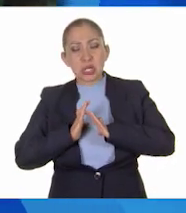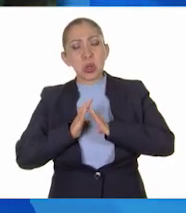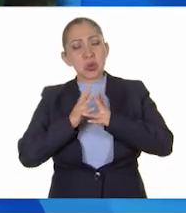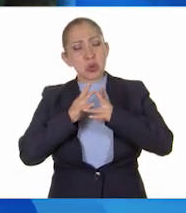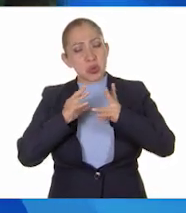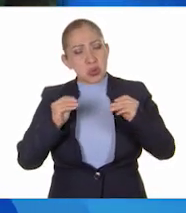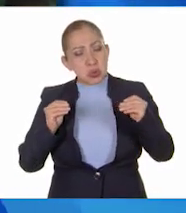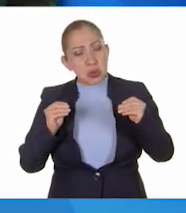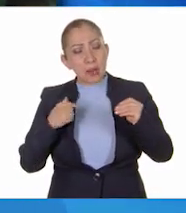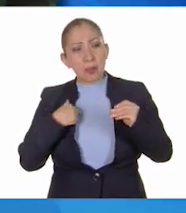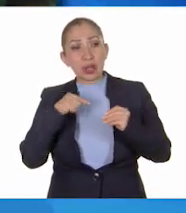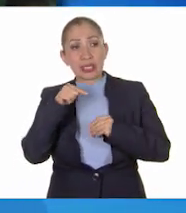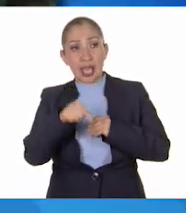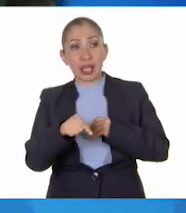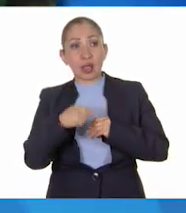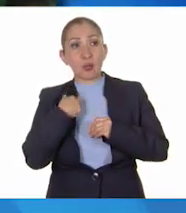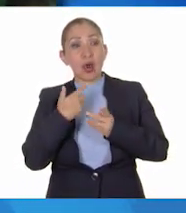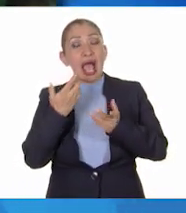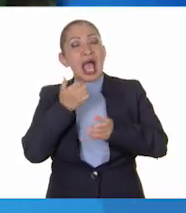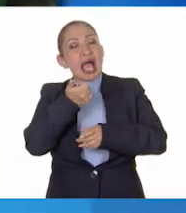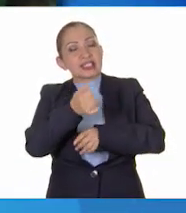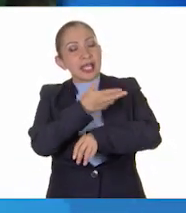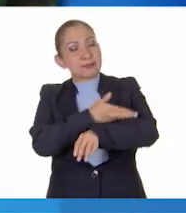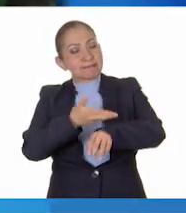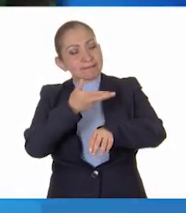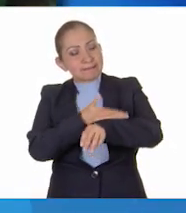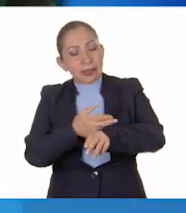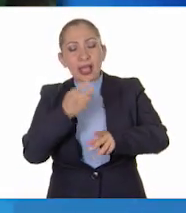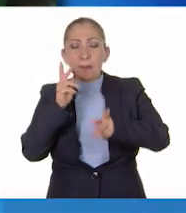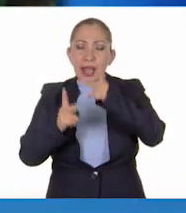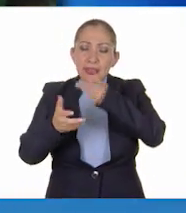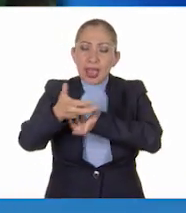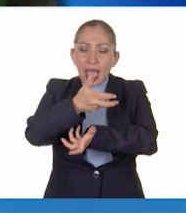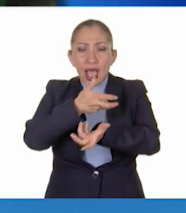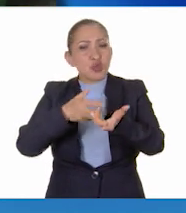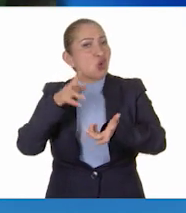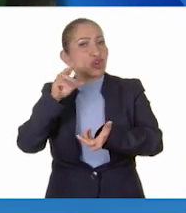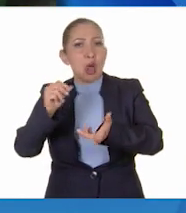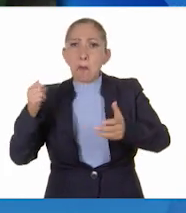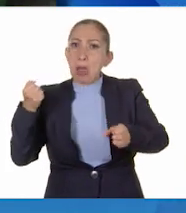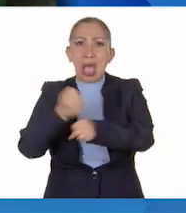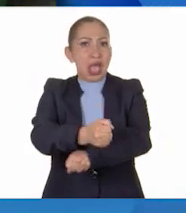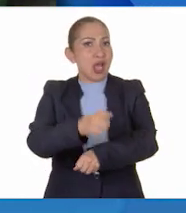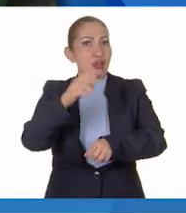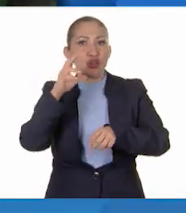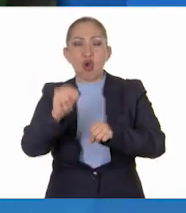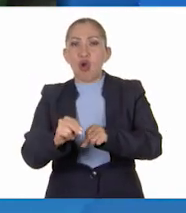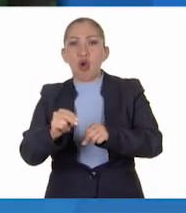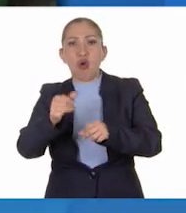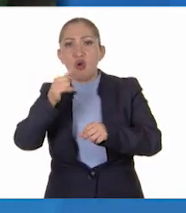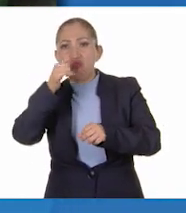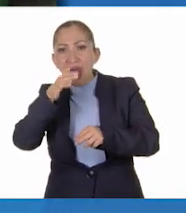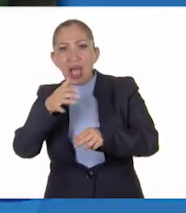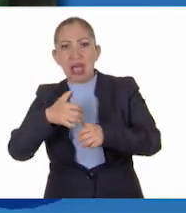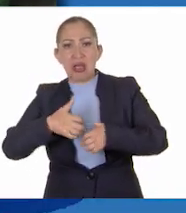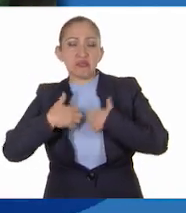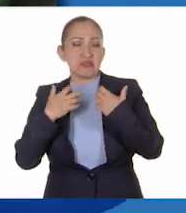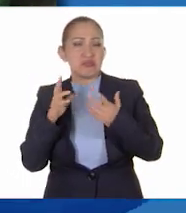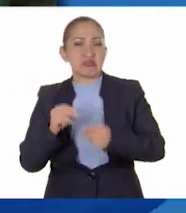porque así solucionamos las cosas hablando y no pegándonos o golpeándonos.